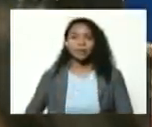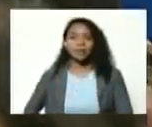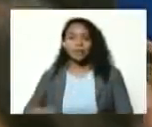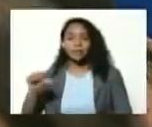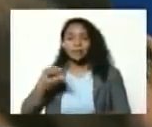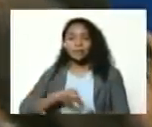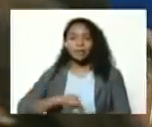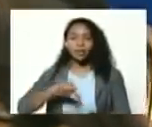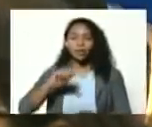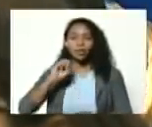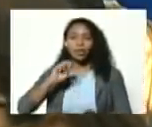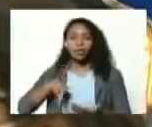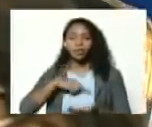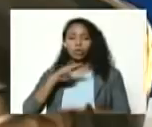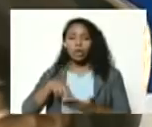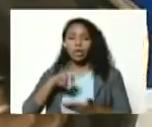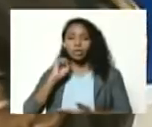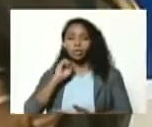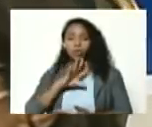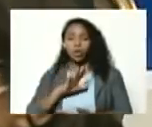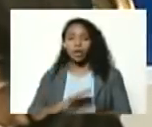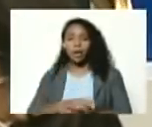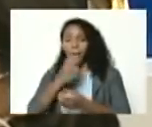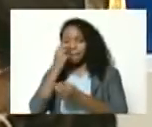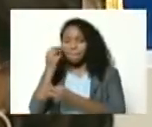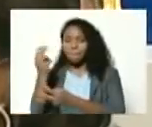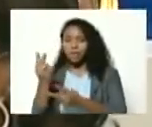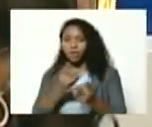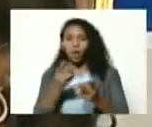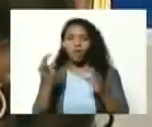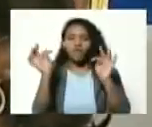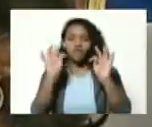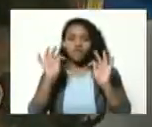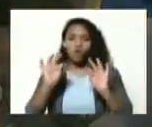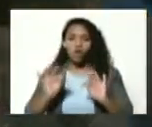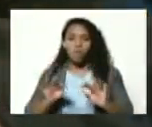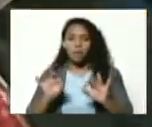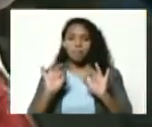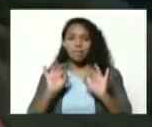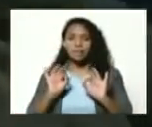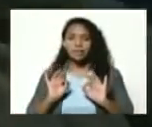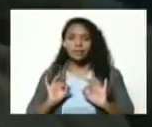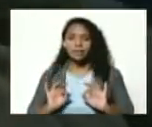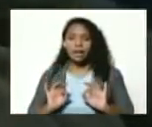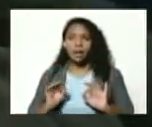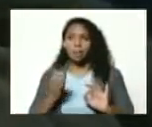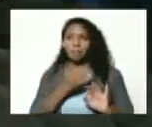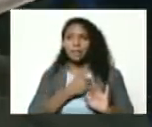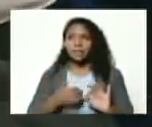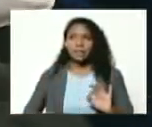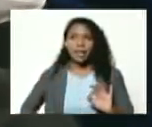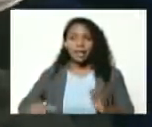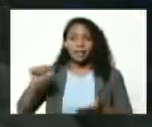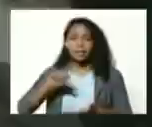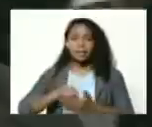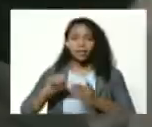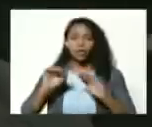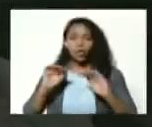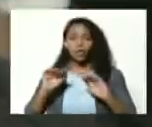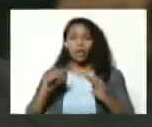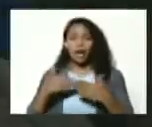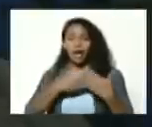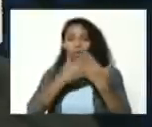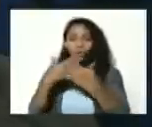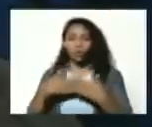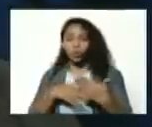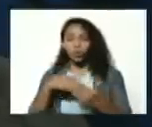nacional de la historia invito invito manera muy especial al presidente del centro de estudios Simón Bolívar